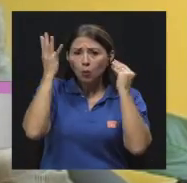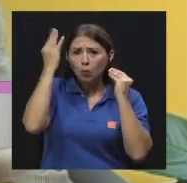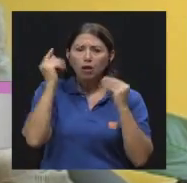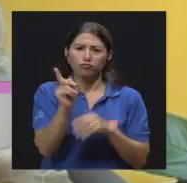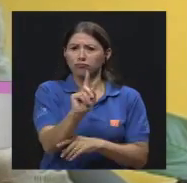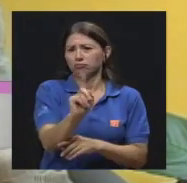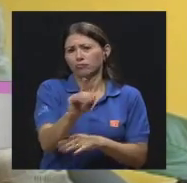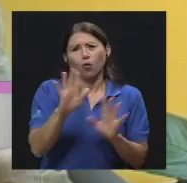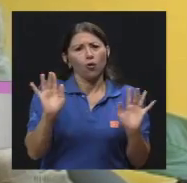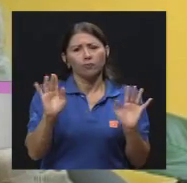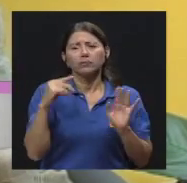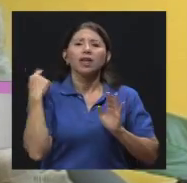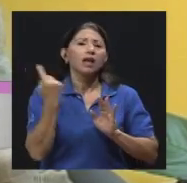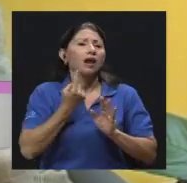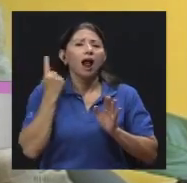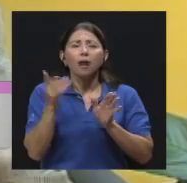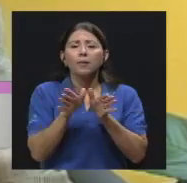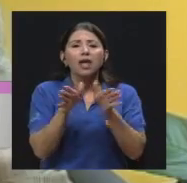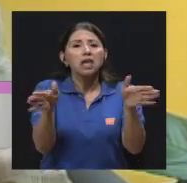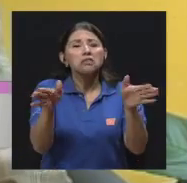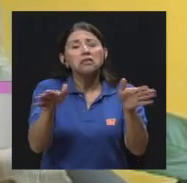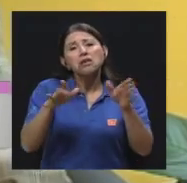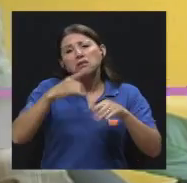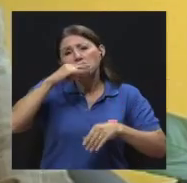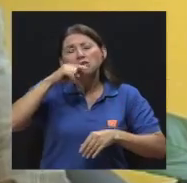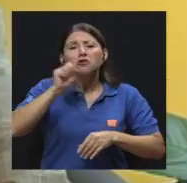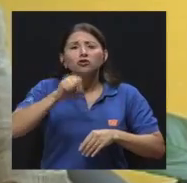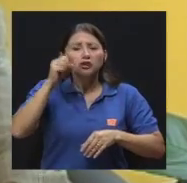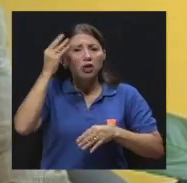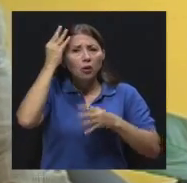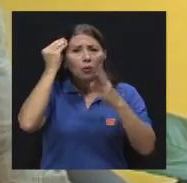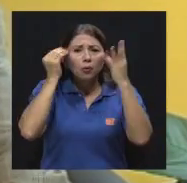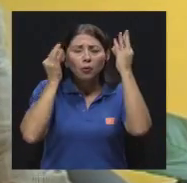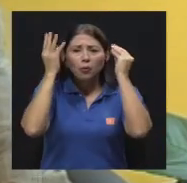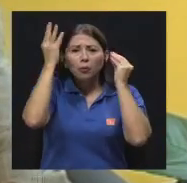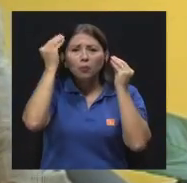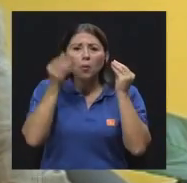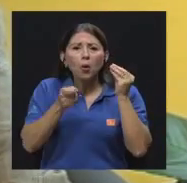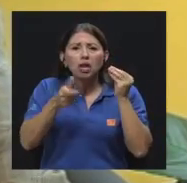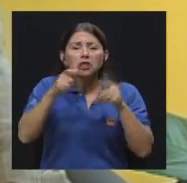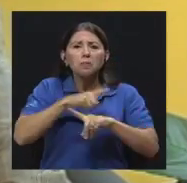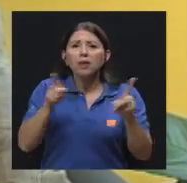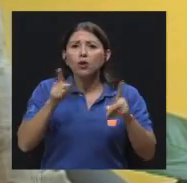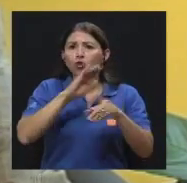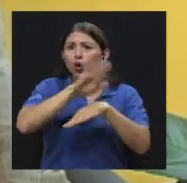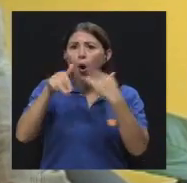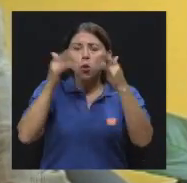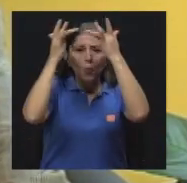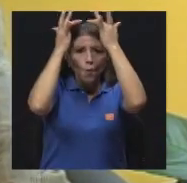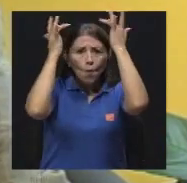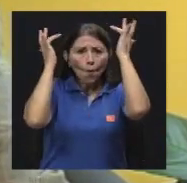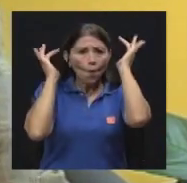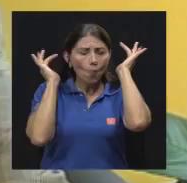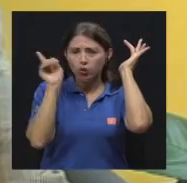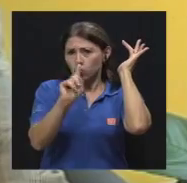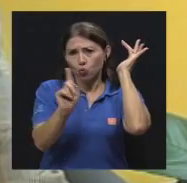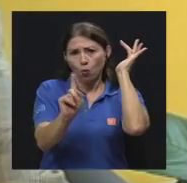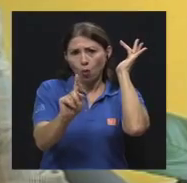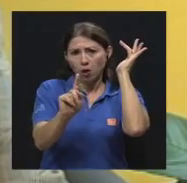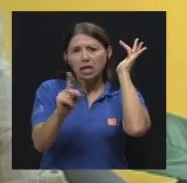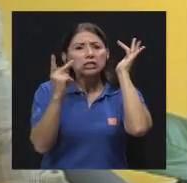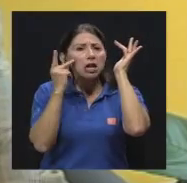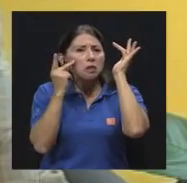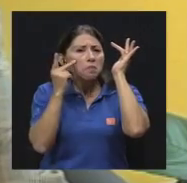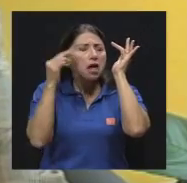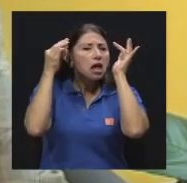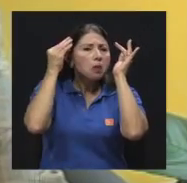plaquitas muy localizadas y se les cae el pelo, pero son pseudoalopésicas, decimos nosotros, no se cae todo el pelo, no quedan calvitos, sino que se les ve pelos